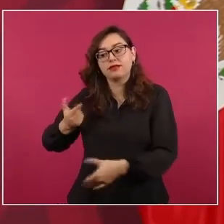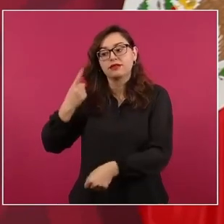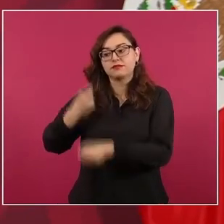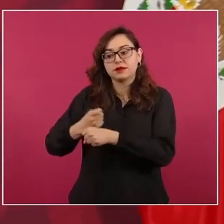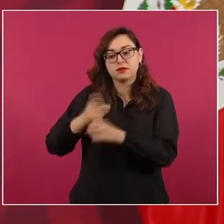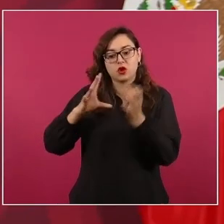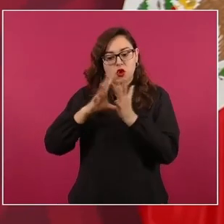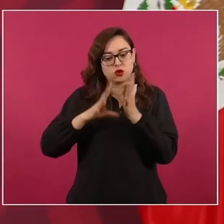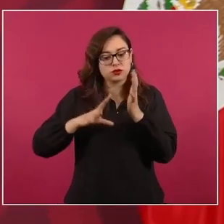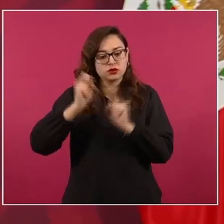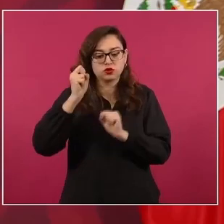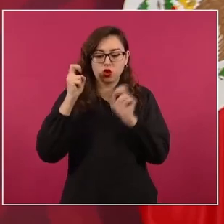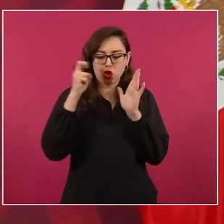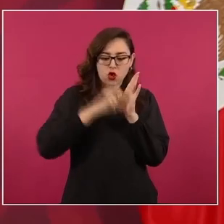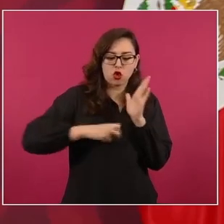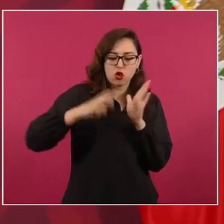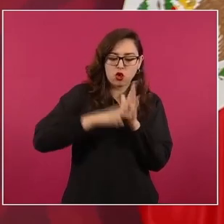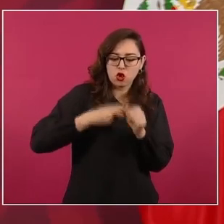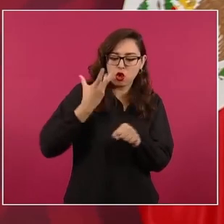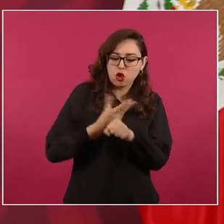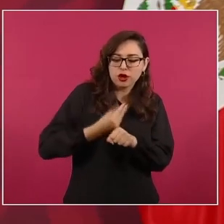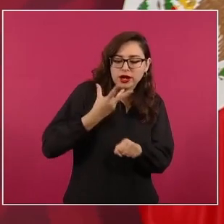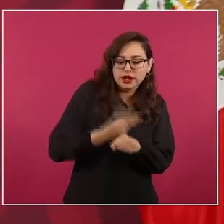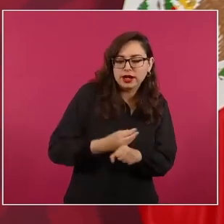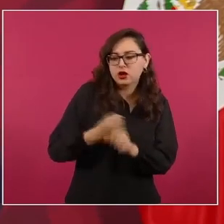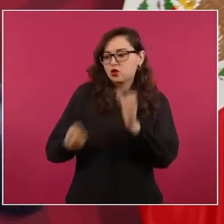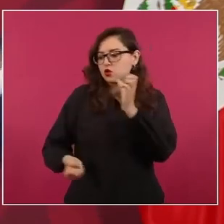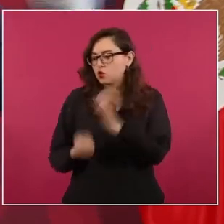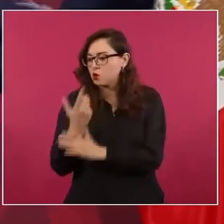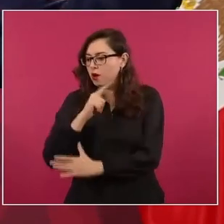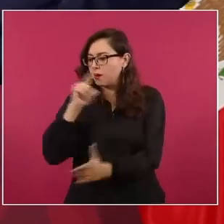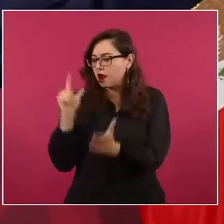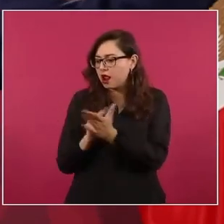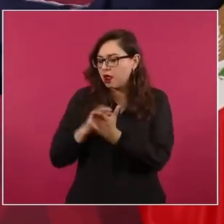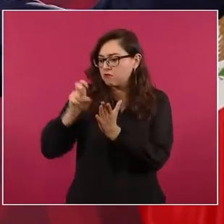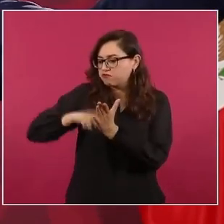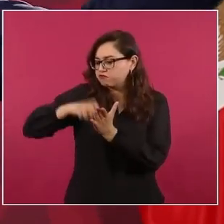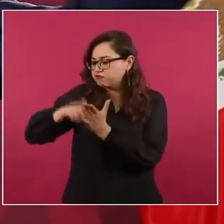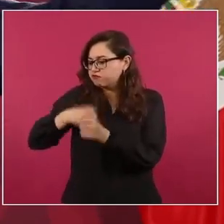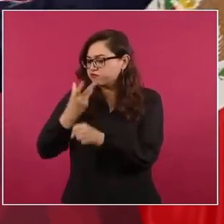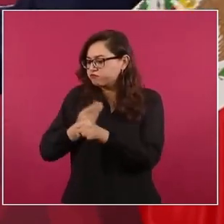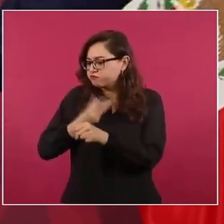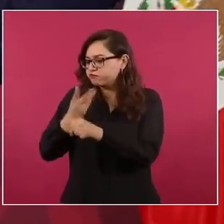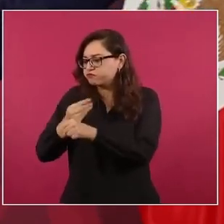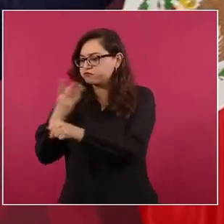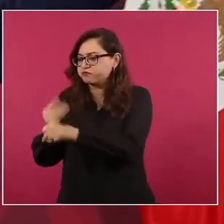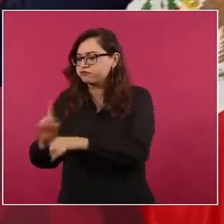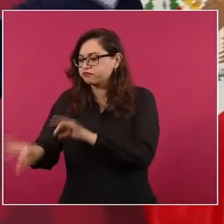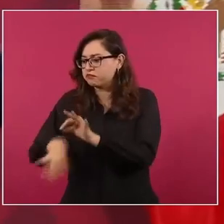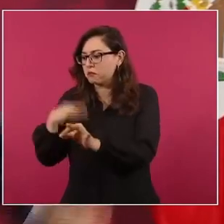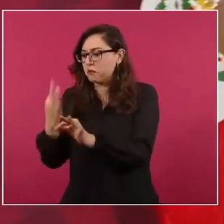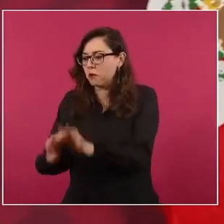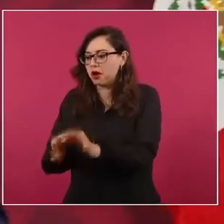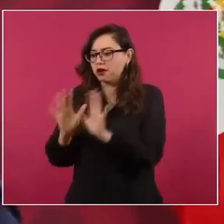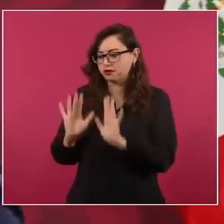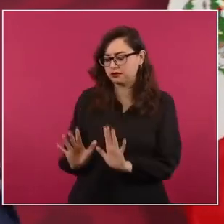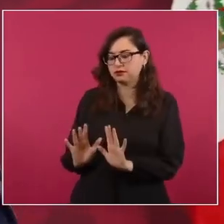pero antes se usaba al ejército